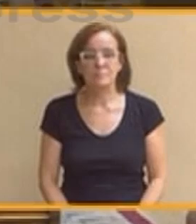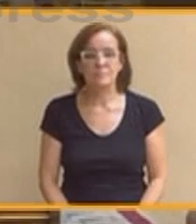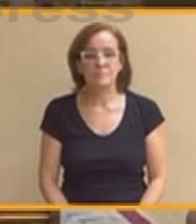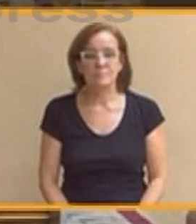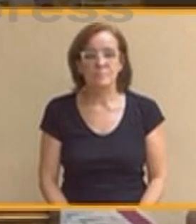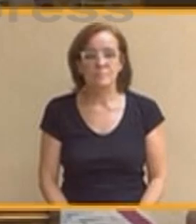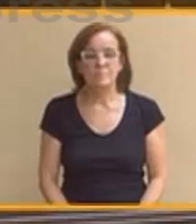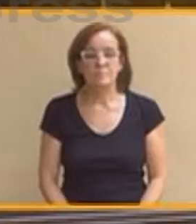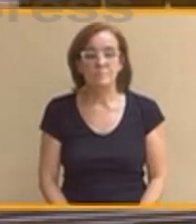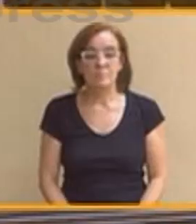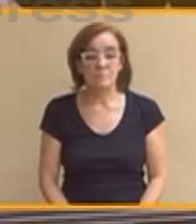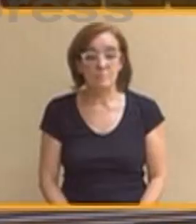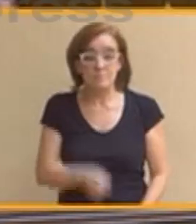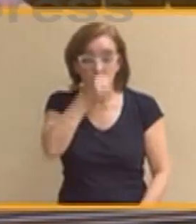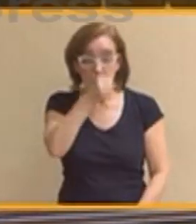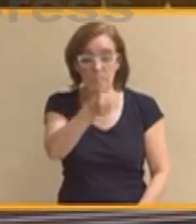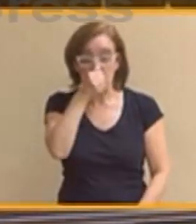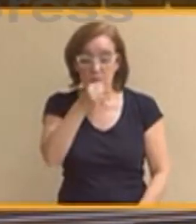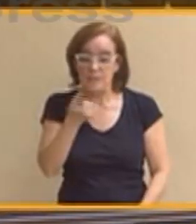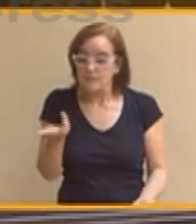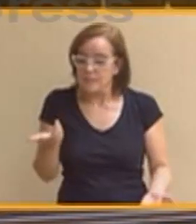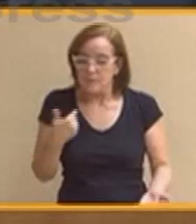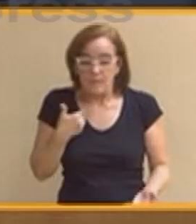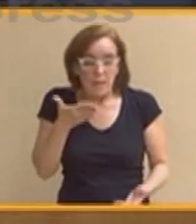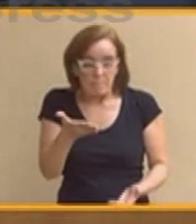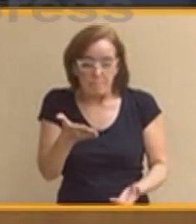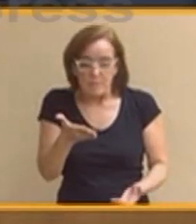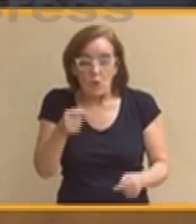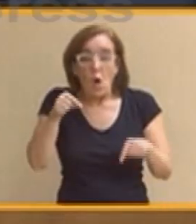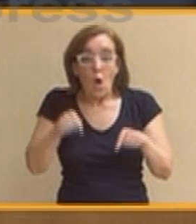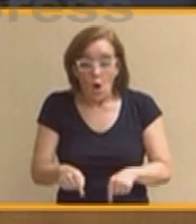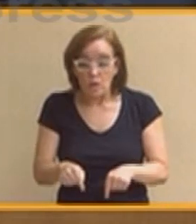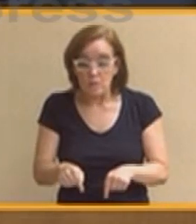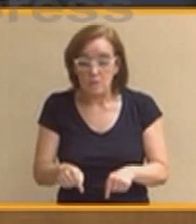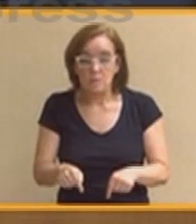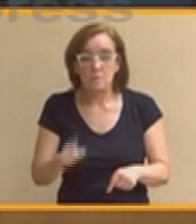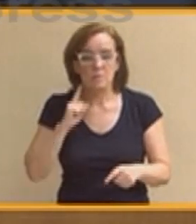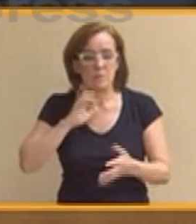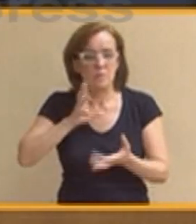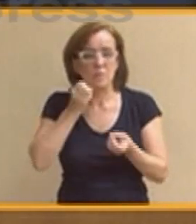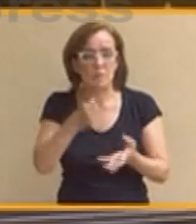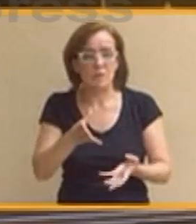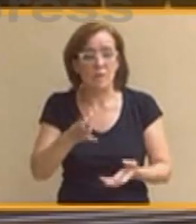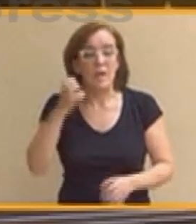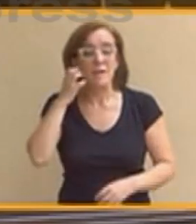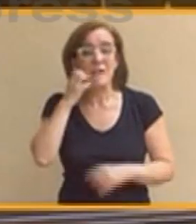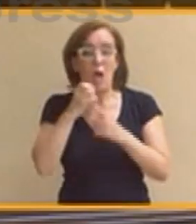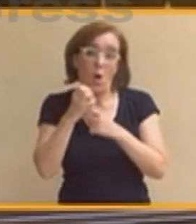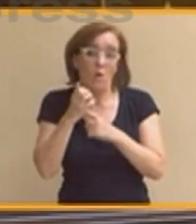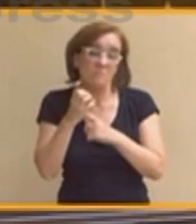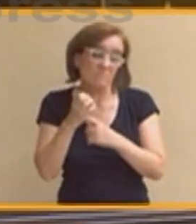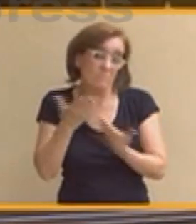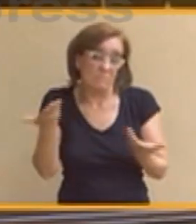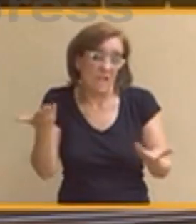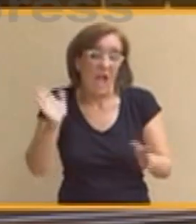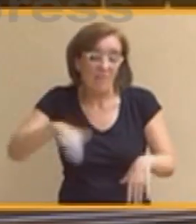Al Partido Socialista le tengo que pedir hoy, hoy que la noticia es que el señor Mariano Rajoy no va a ser elegido presidente,